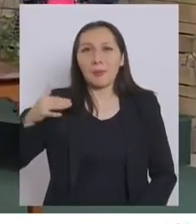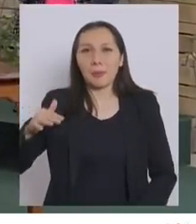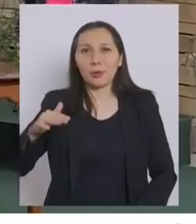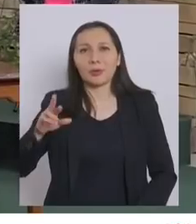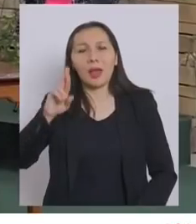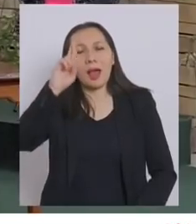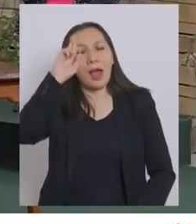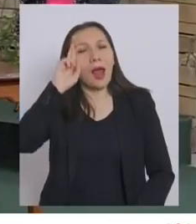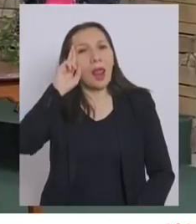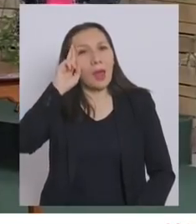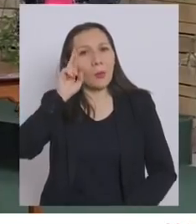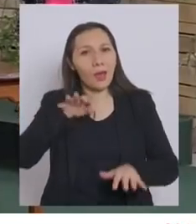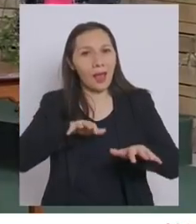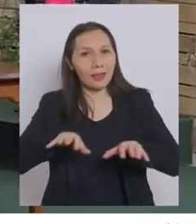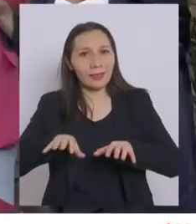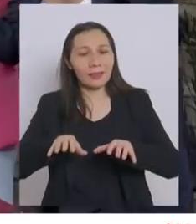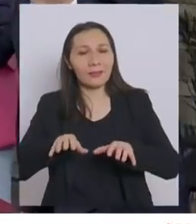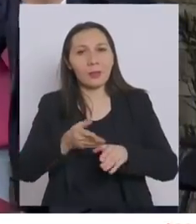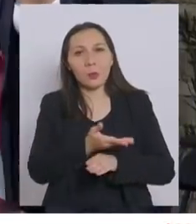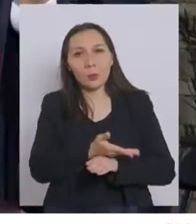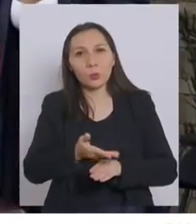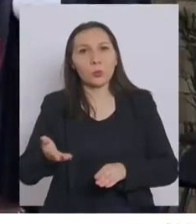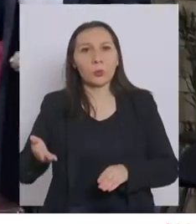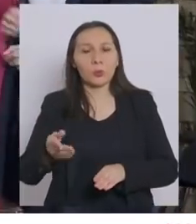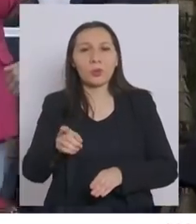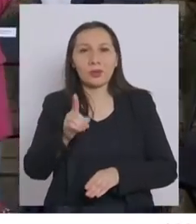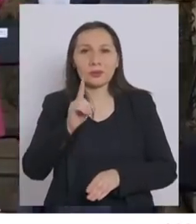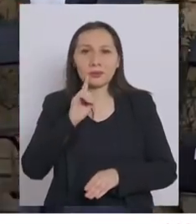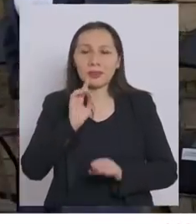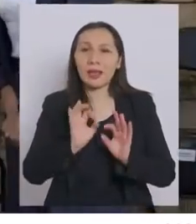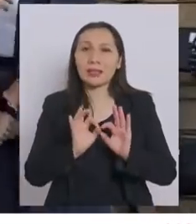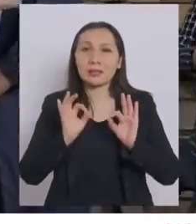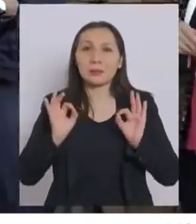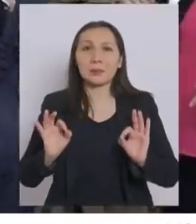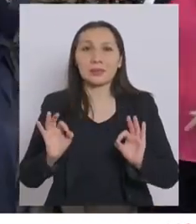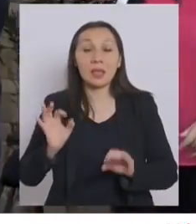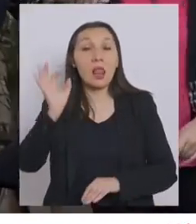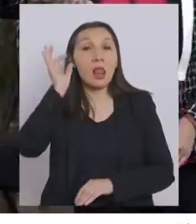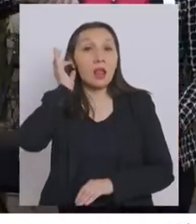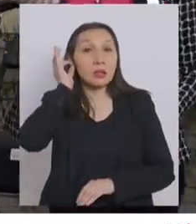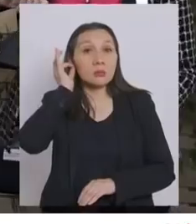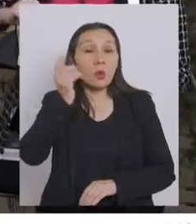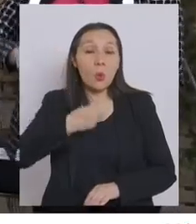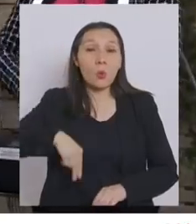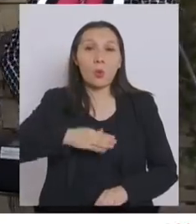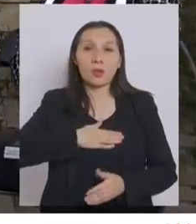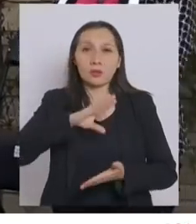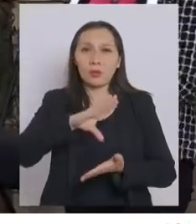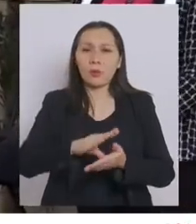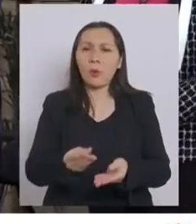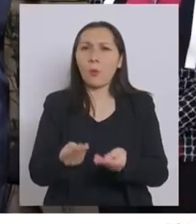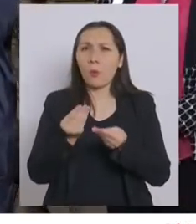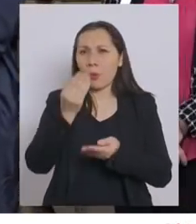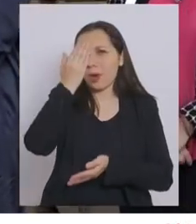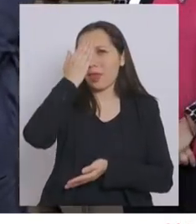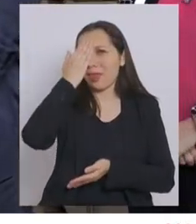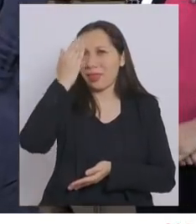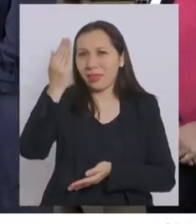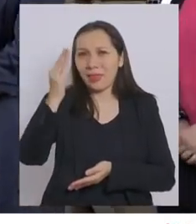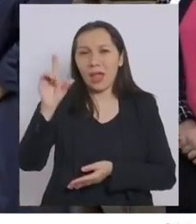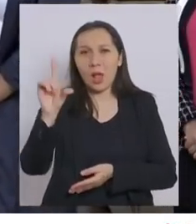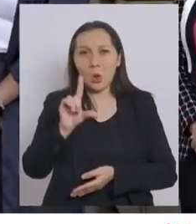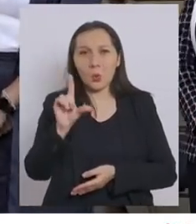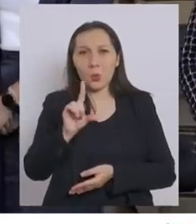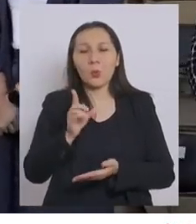anunció que se va a ingresar en los próximos días un proyecto de ley que endurece las sanciones contra quienes atenten contra la